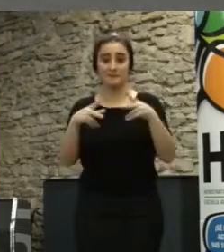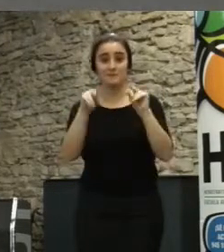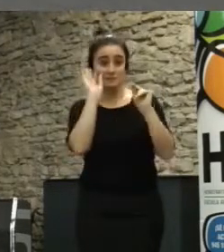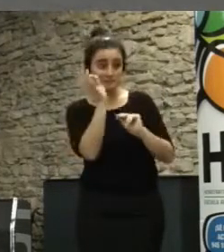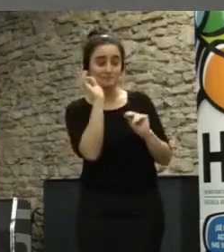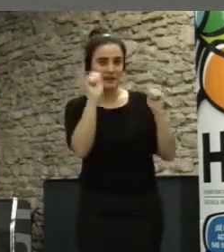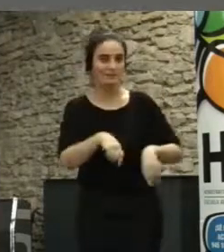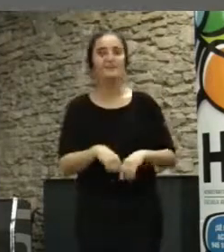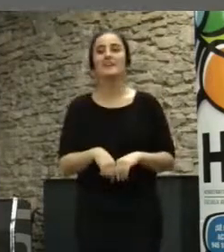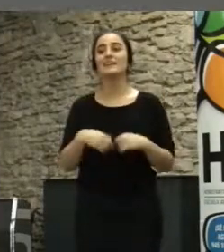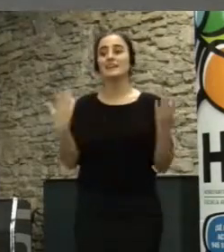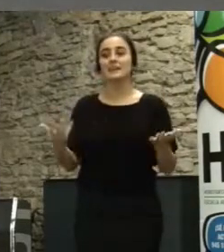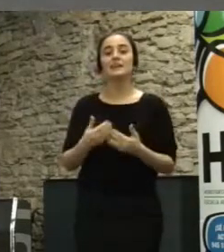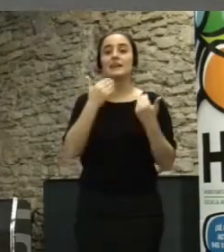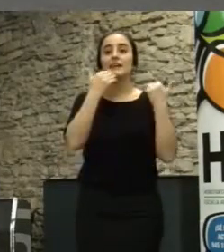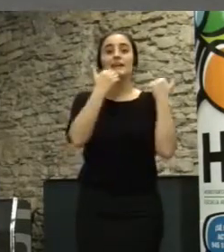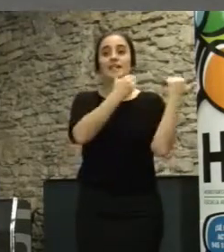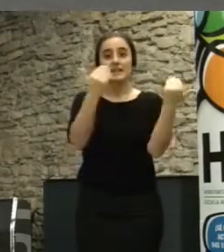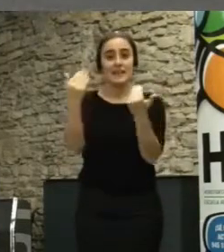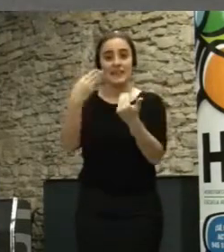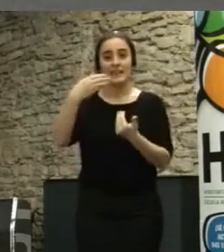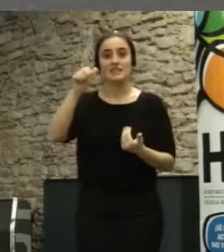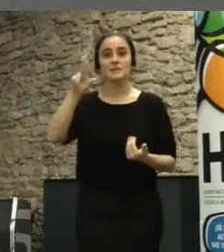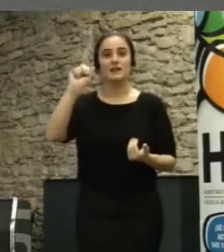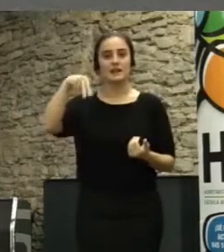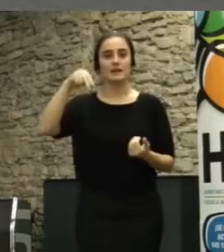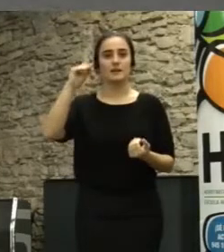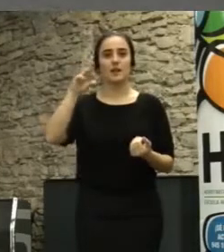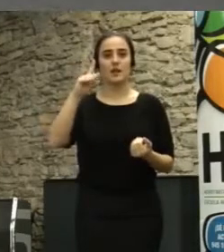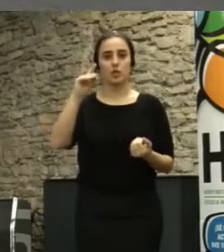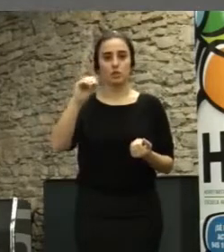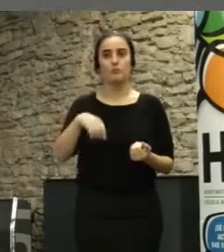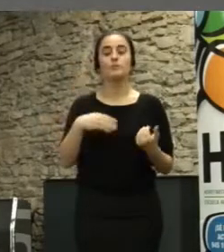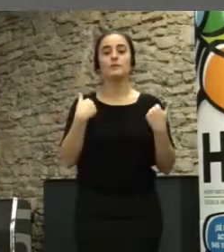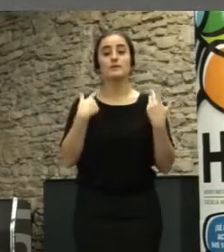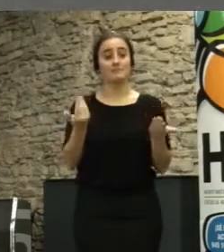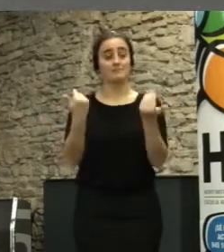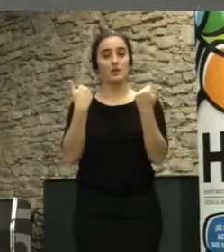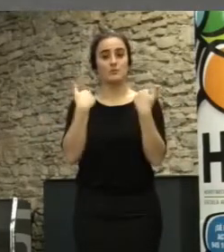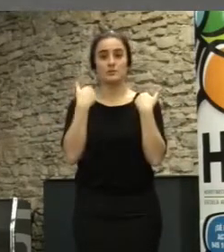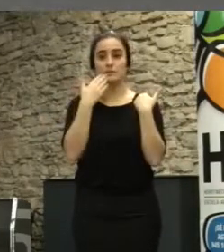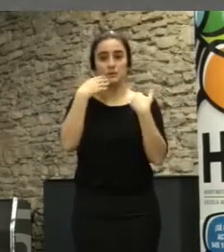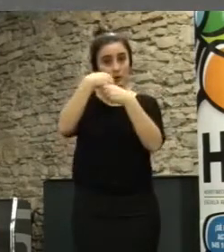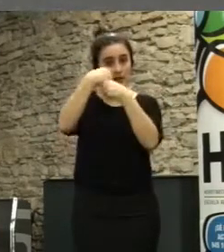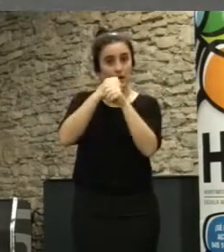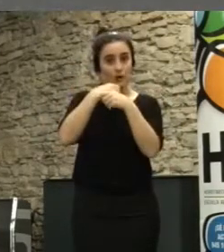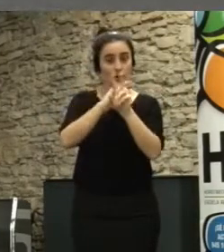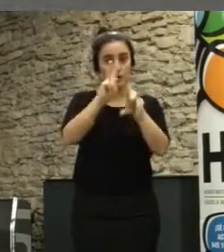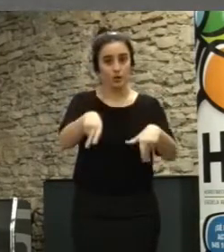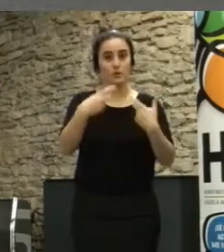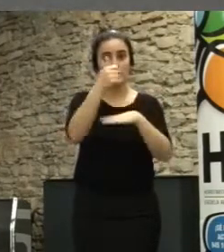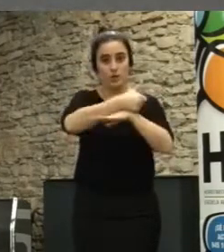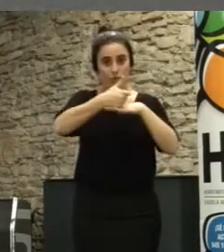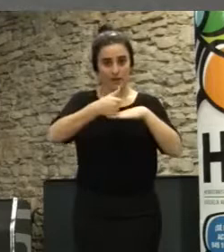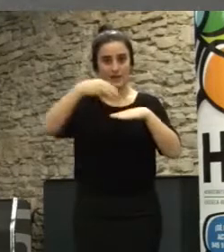bueno pues muchísimas gracias Bernardo Gutiérrez entre otras cosas responsable de los laboratorios de innovación ciudadana Medialab